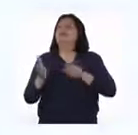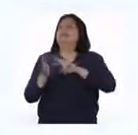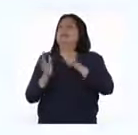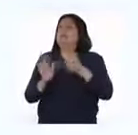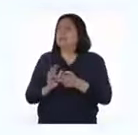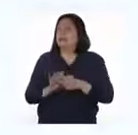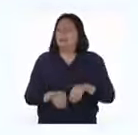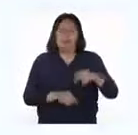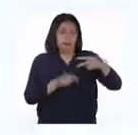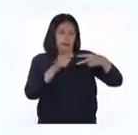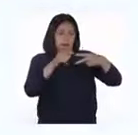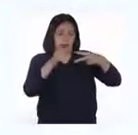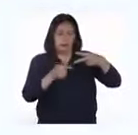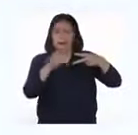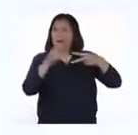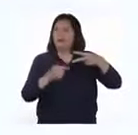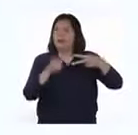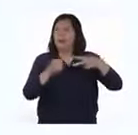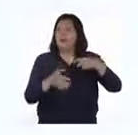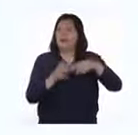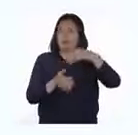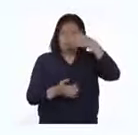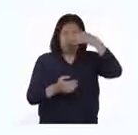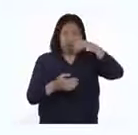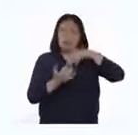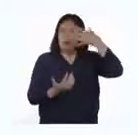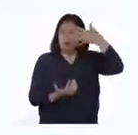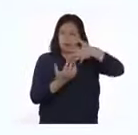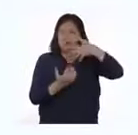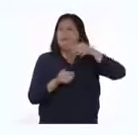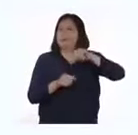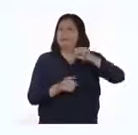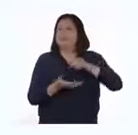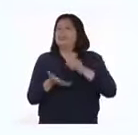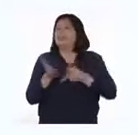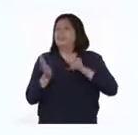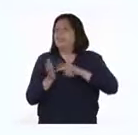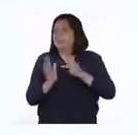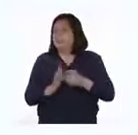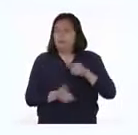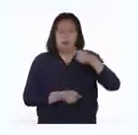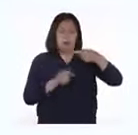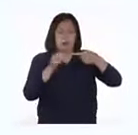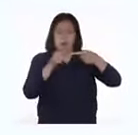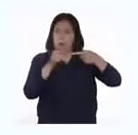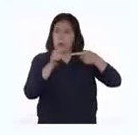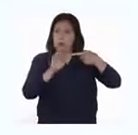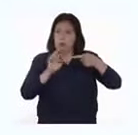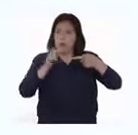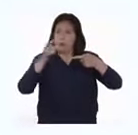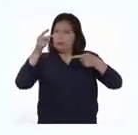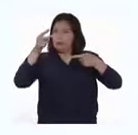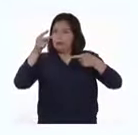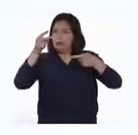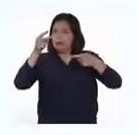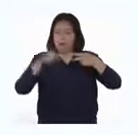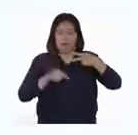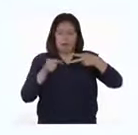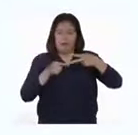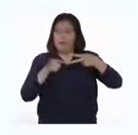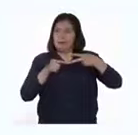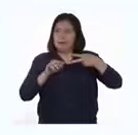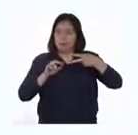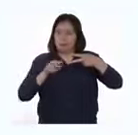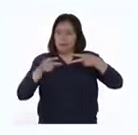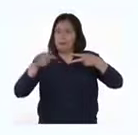que entre ambas magnitudes hay una relación directa. Es decir, cuando una magnitud aumenta, la